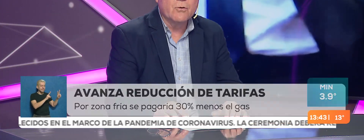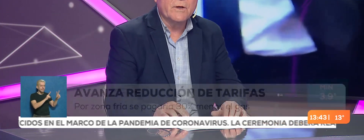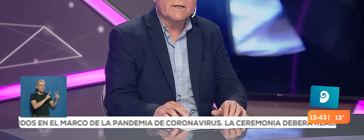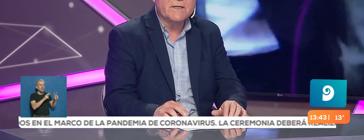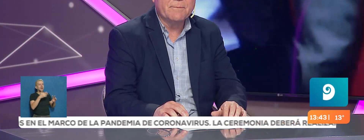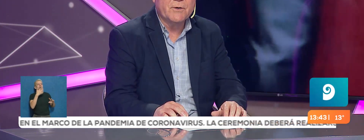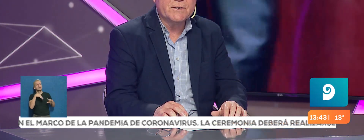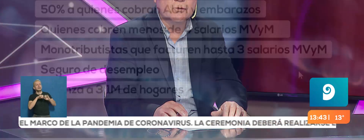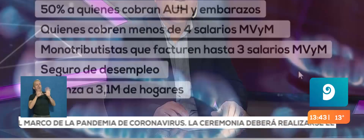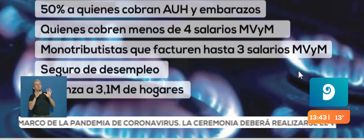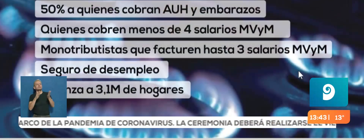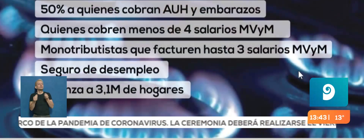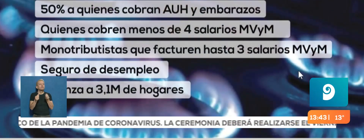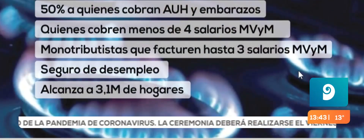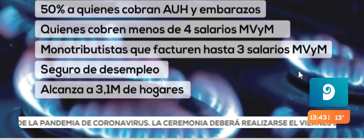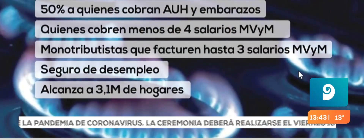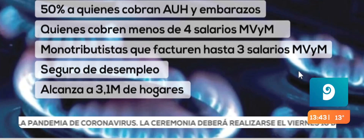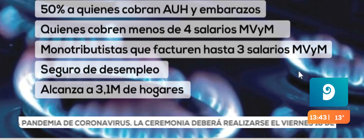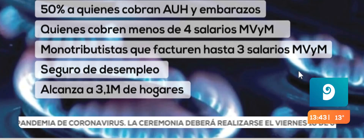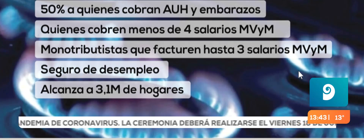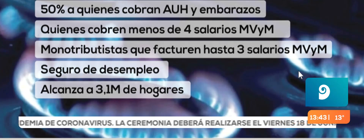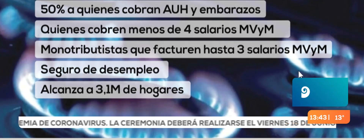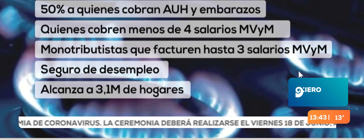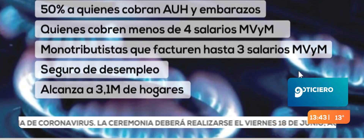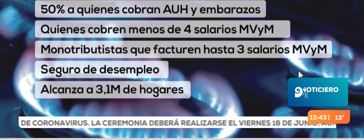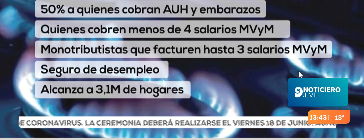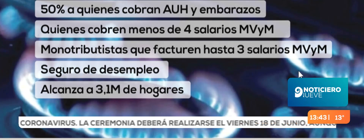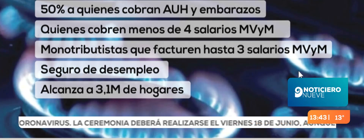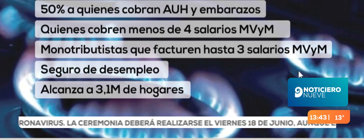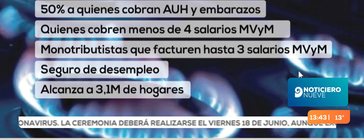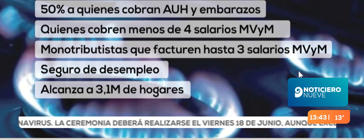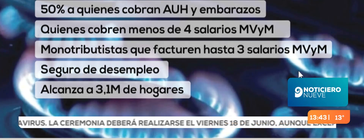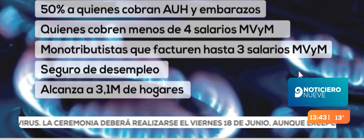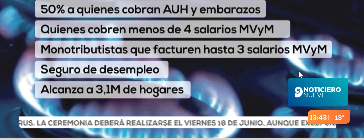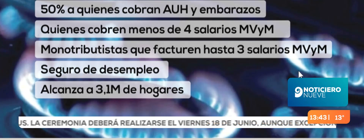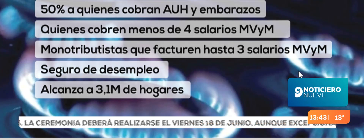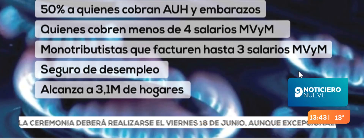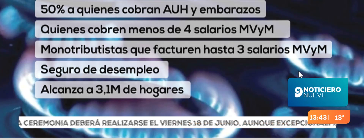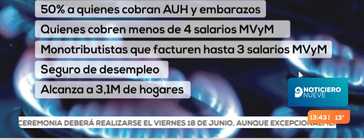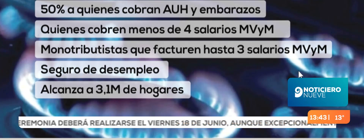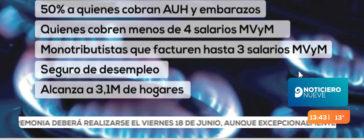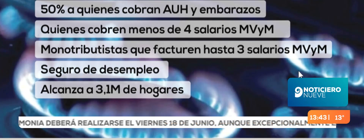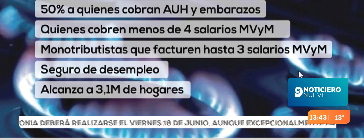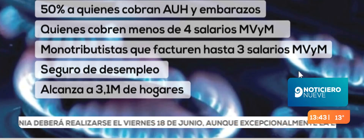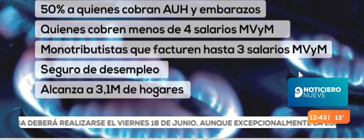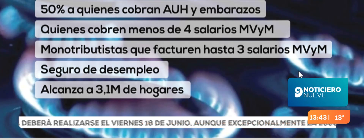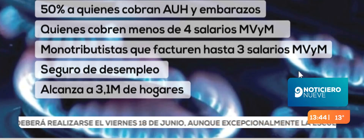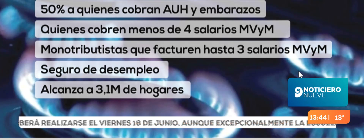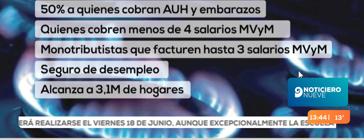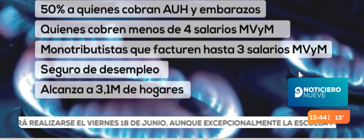darnos cuenta si después, en todo caso, recorremos lo que pasó anoche. Fíjate, la ley de zona fría establece un 30